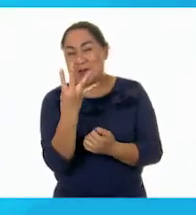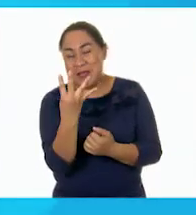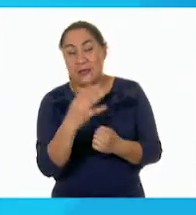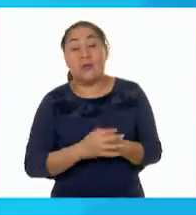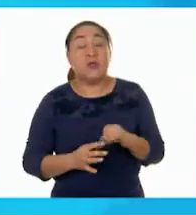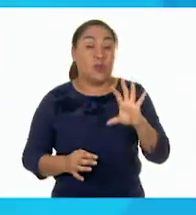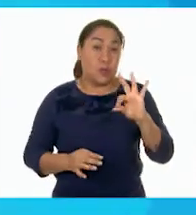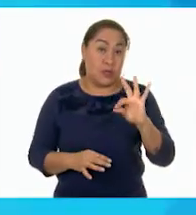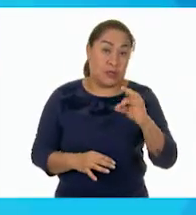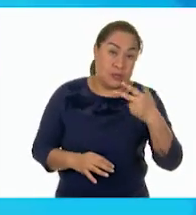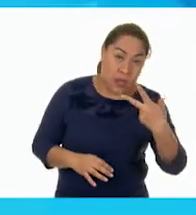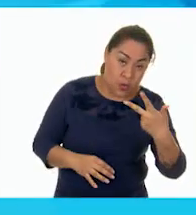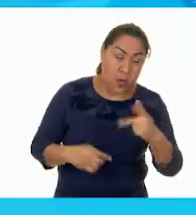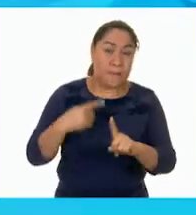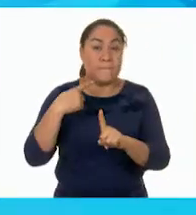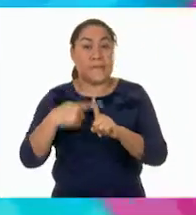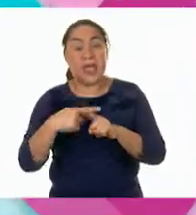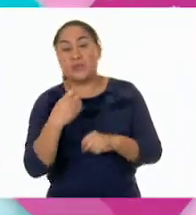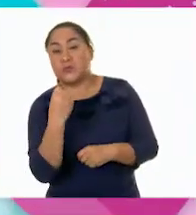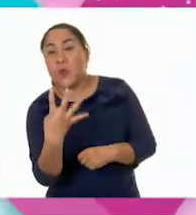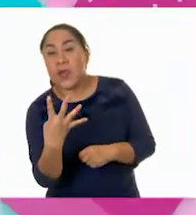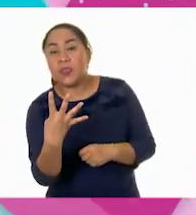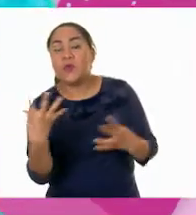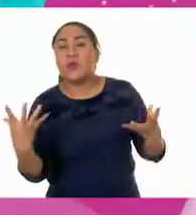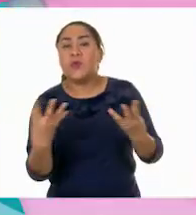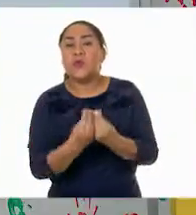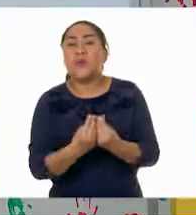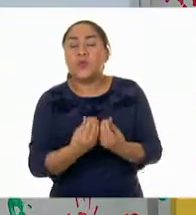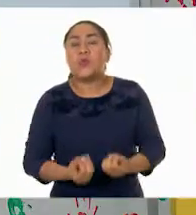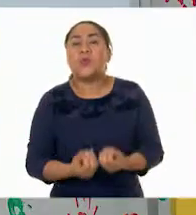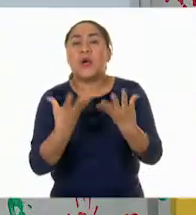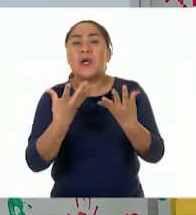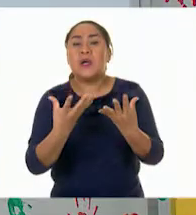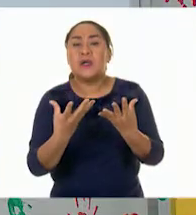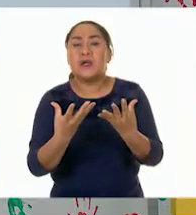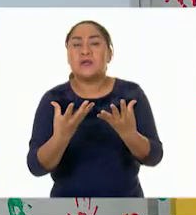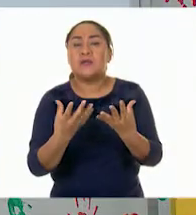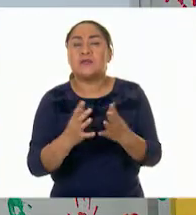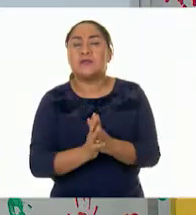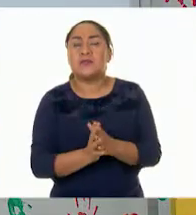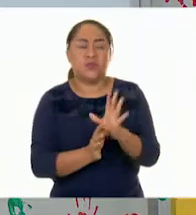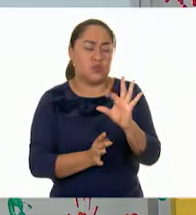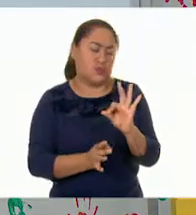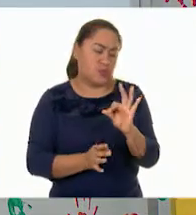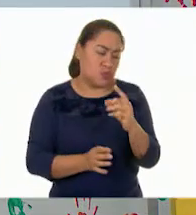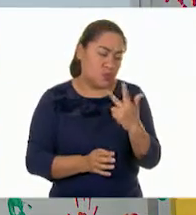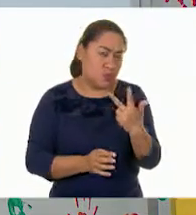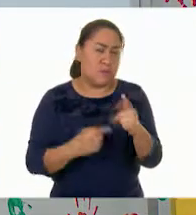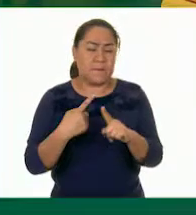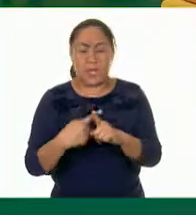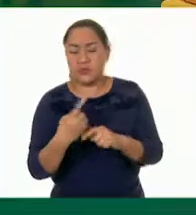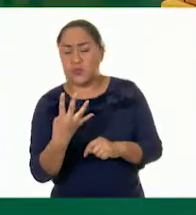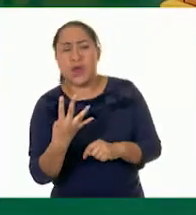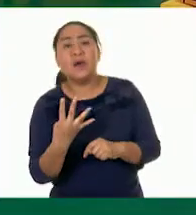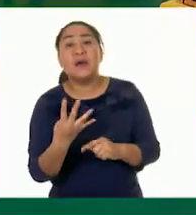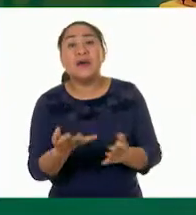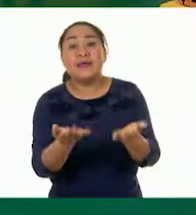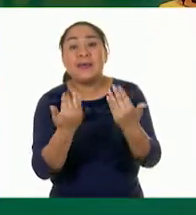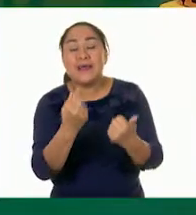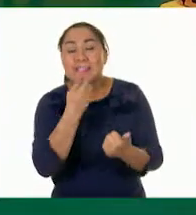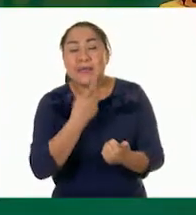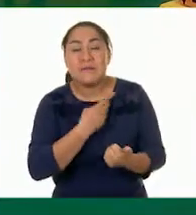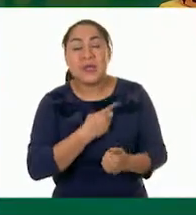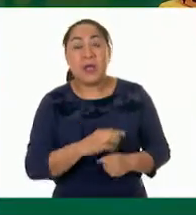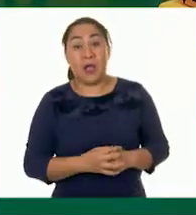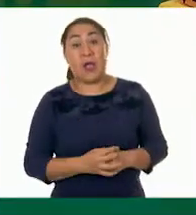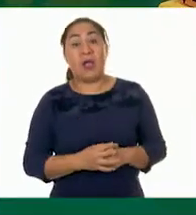Cuarenta y ocho más cuatro. ¿Cuánto es? Cuarenta y ocho más cuatro. ver, niños, díganlo. Perfecto. ¿Viste?